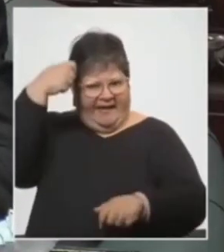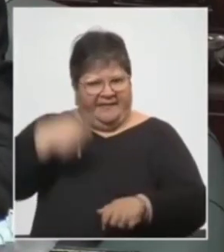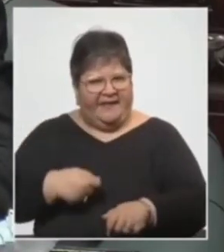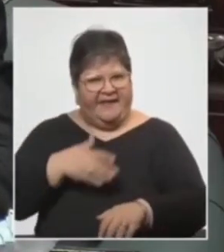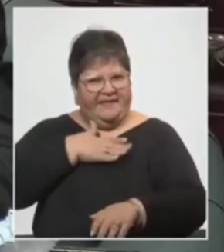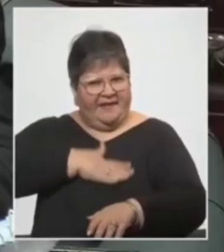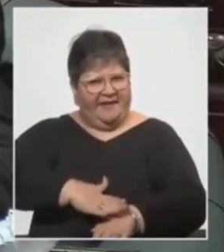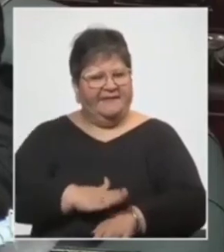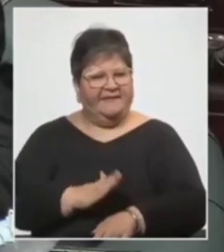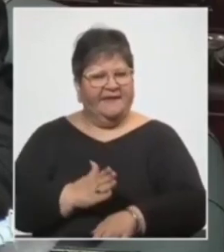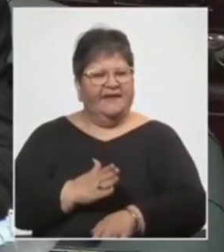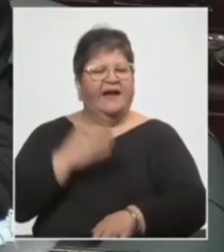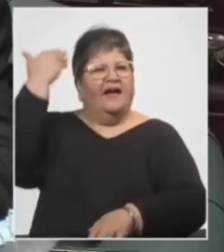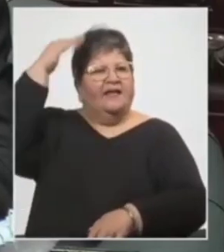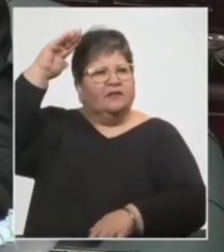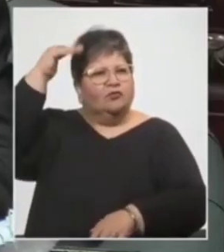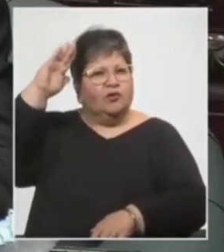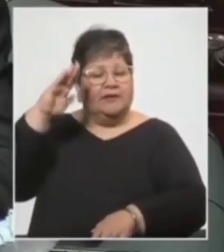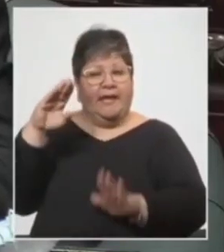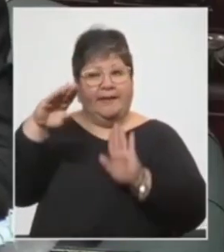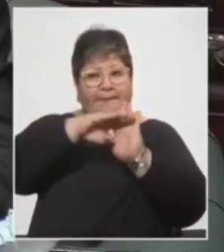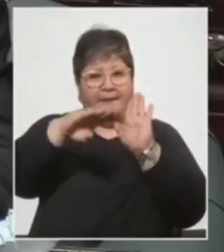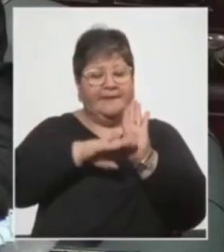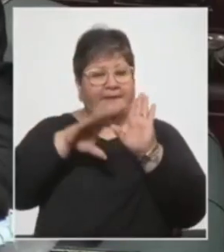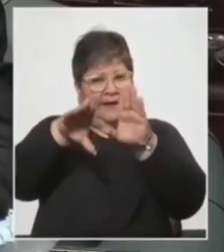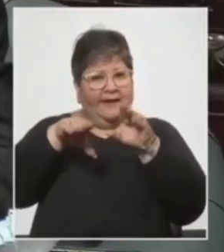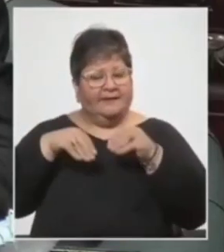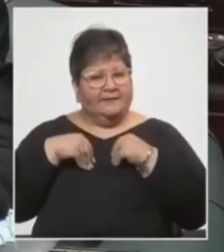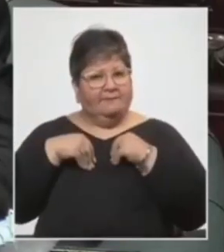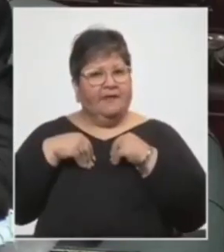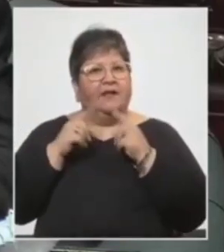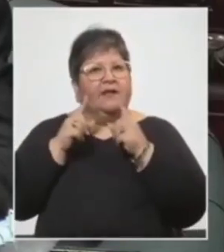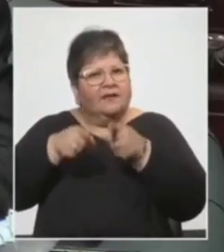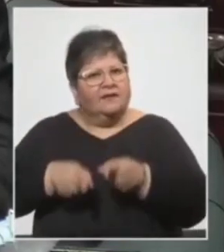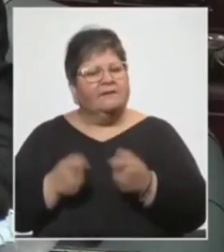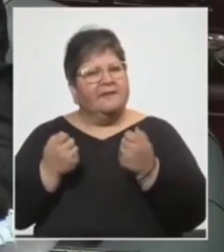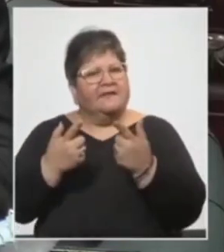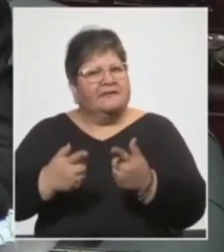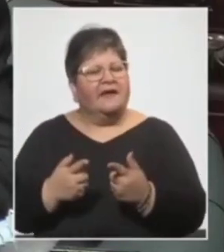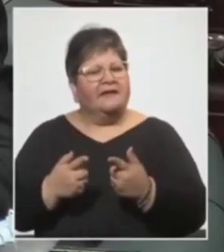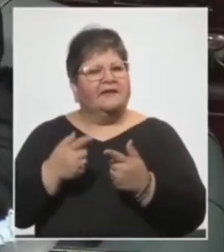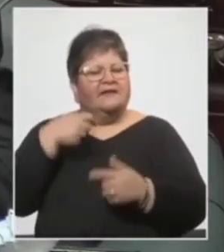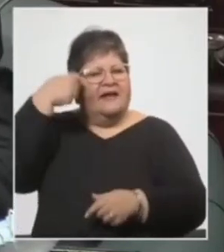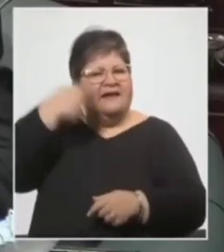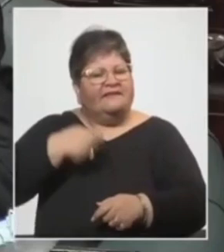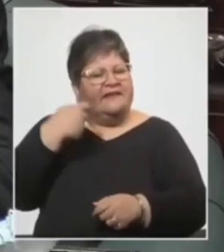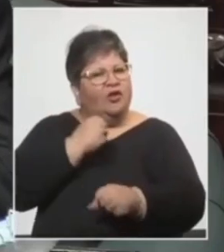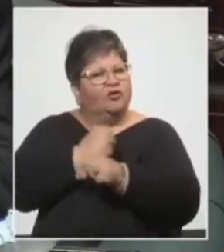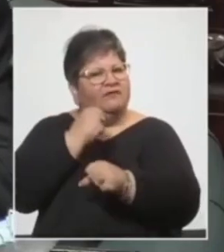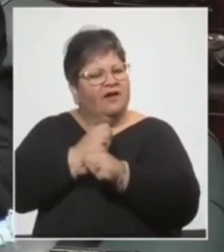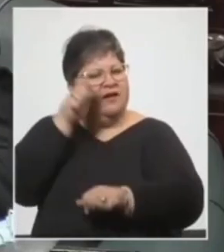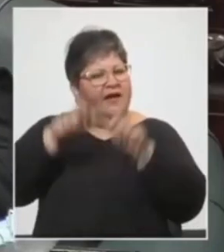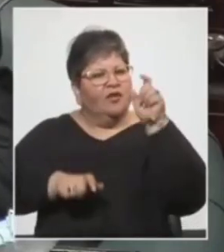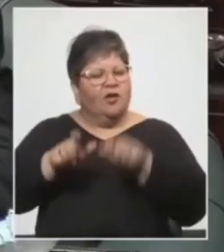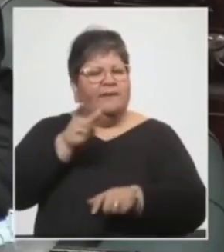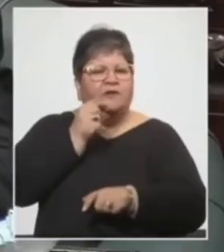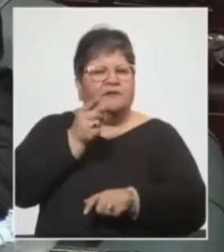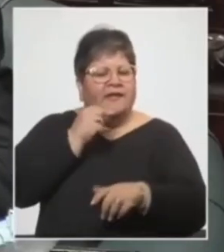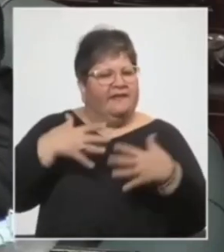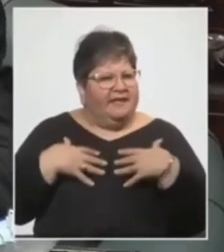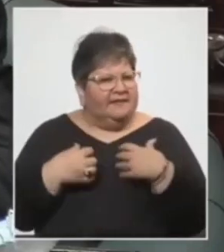las autoridades que tienen que tomar estas medidas, en dar garantías a los trabajadores de la salud, de la policía,